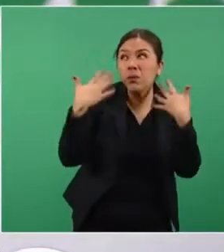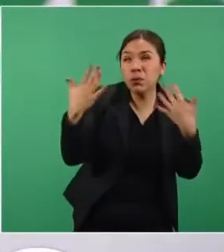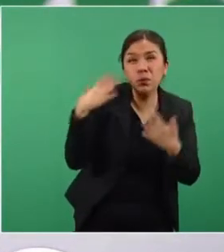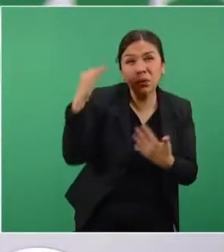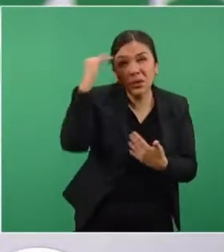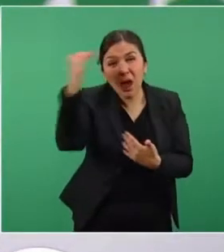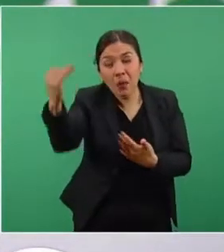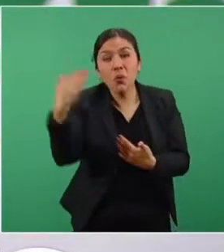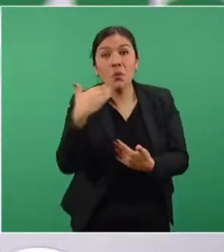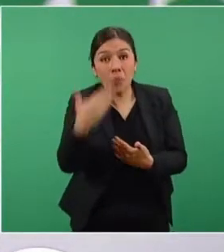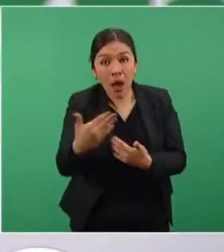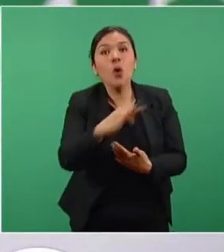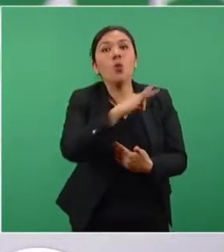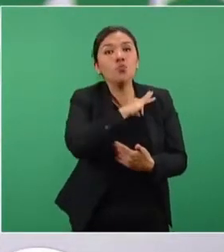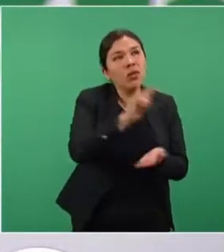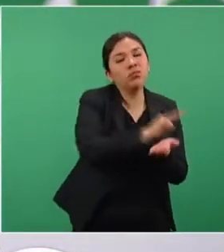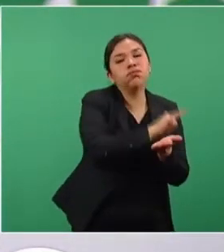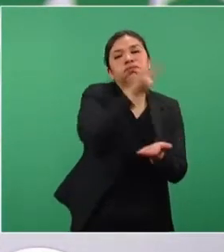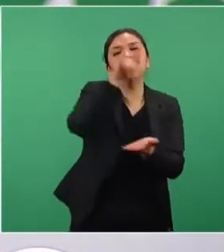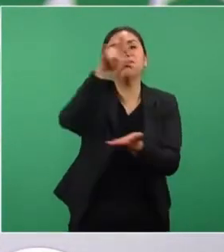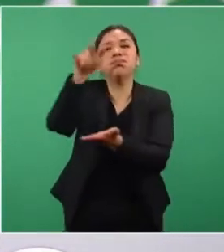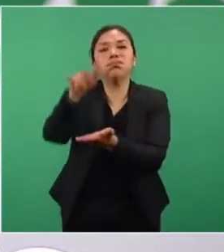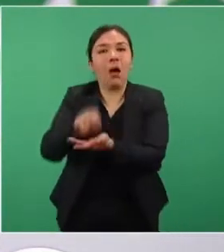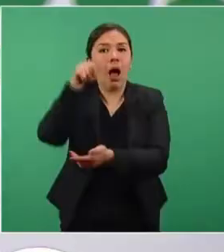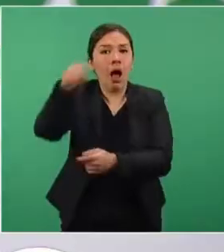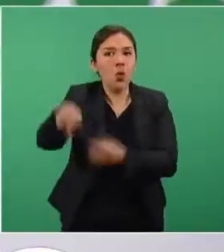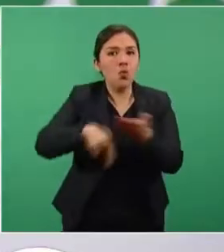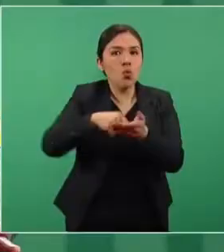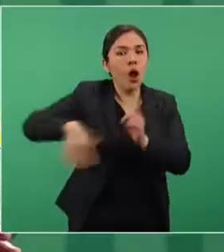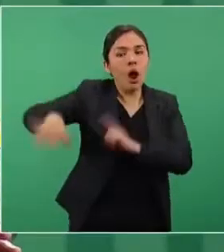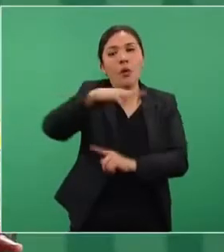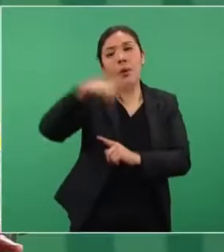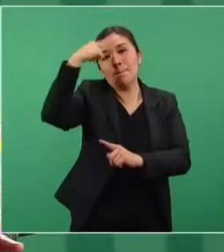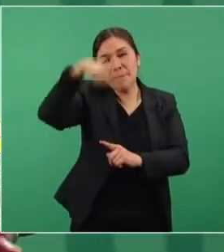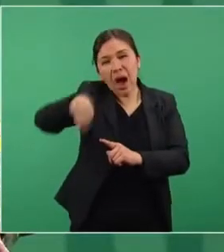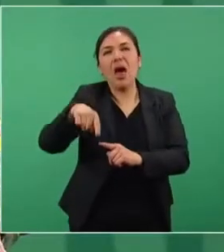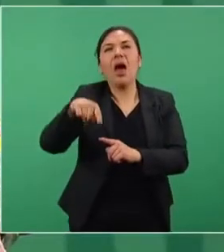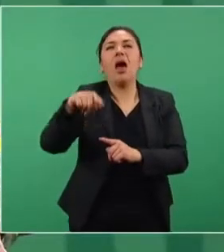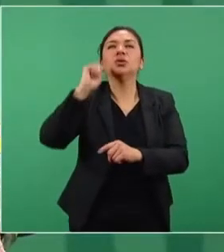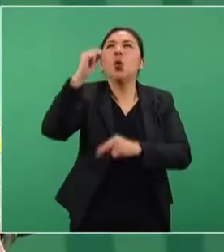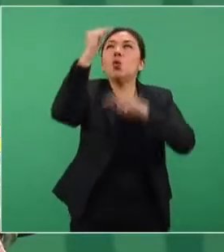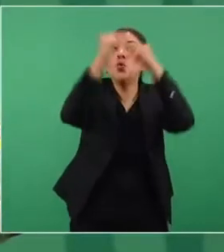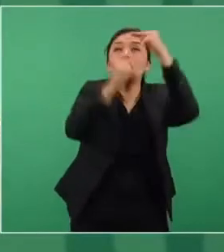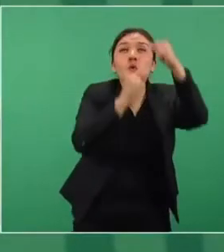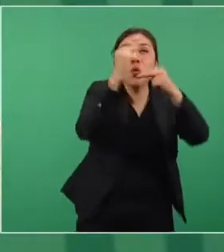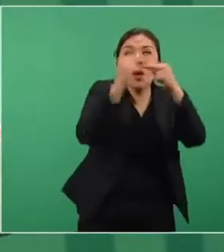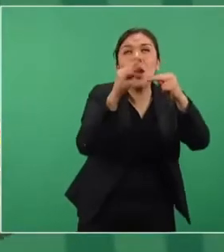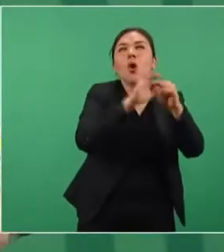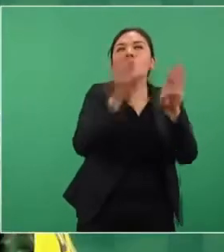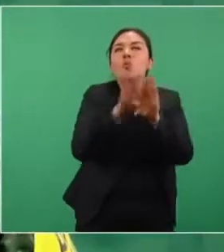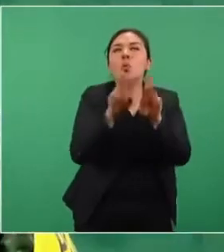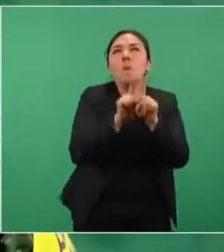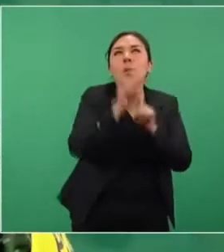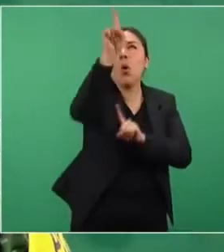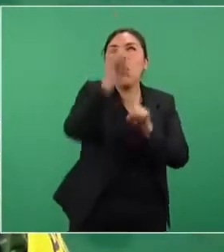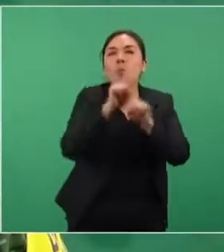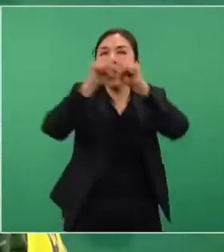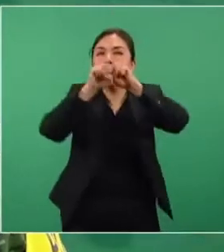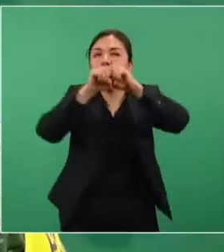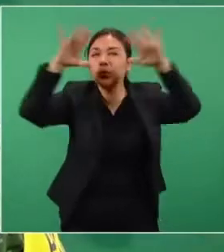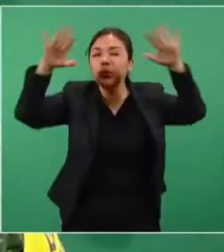poderlo trasladar a esa área y que empiece a bombardear las nubes que se encuentren para poder generar